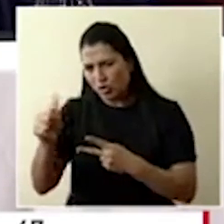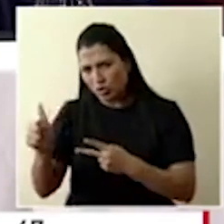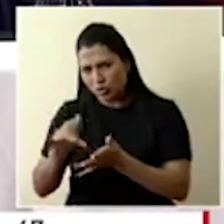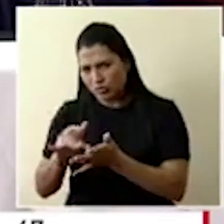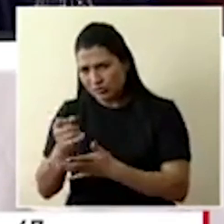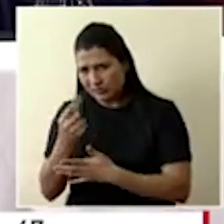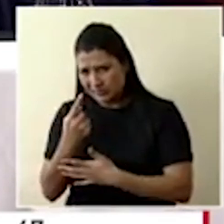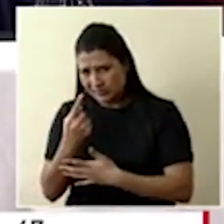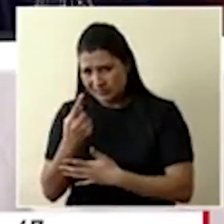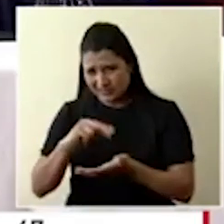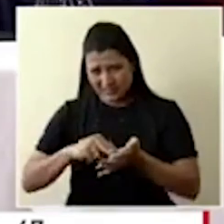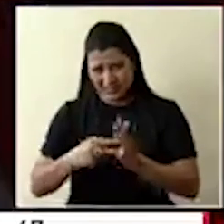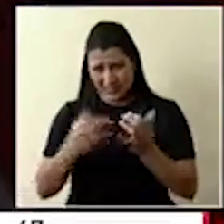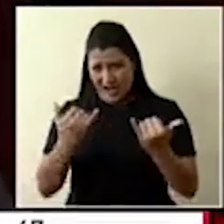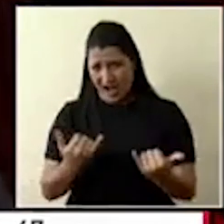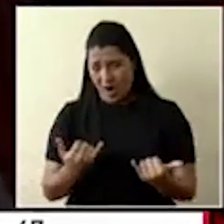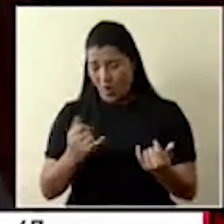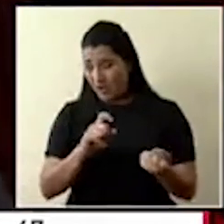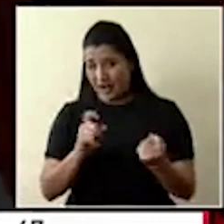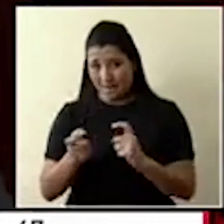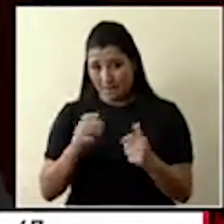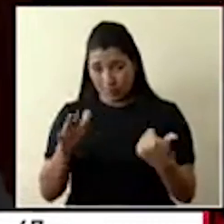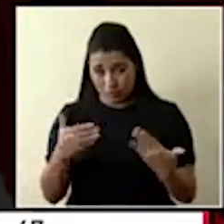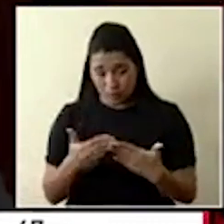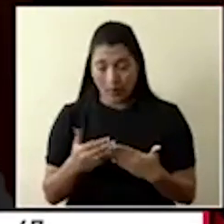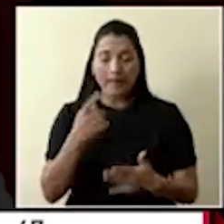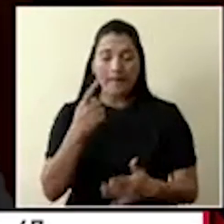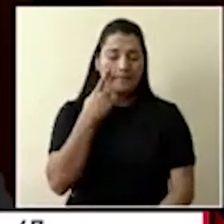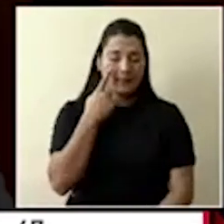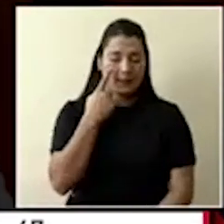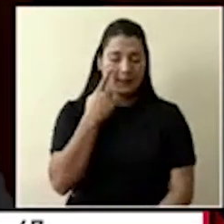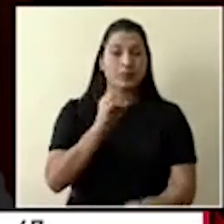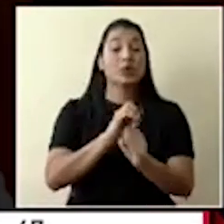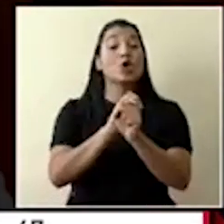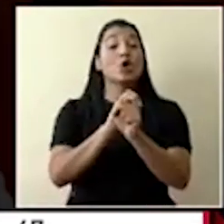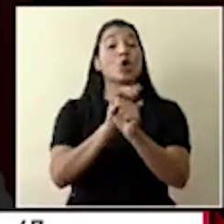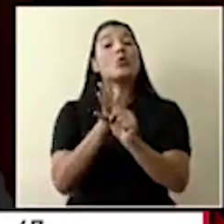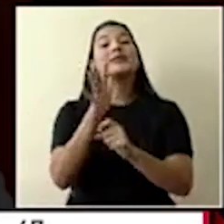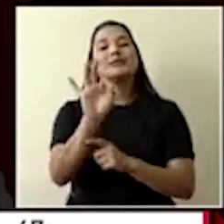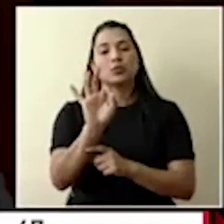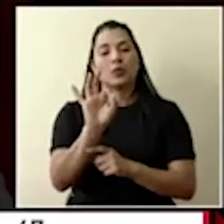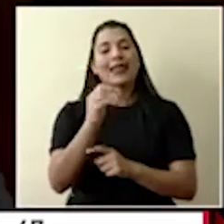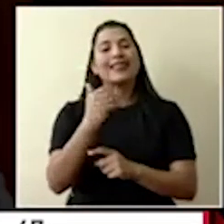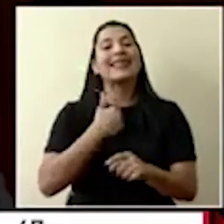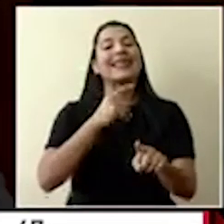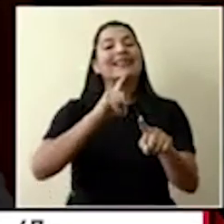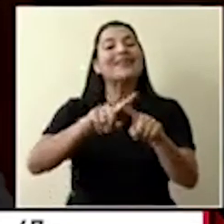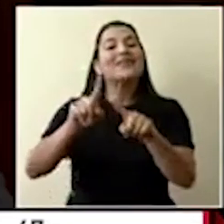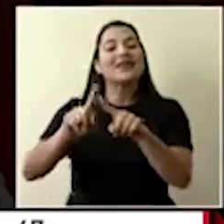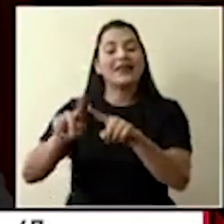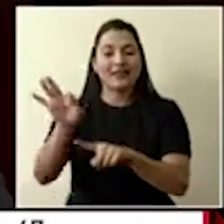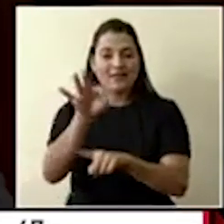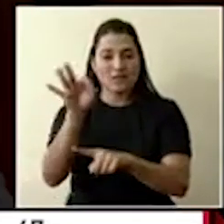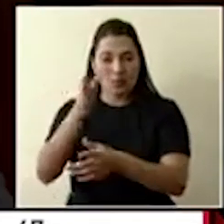Vamos a ver, el SARS-CoV-2 que produce el COVID-19 tiene diferentes fases de afectación.